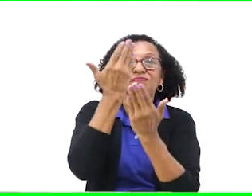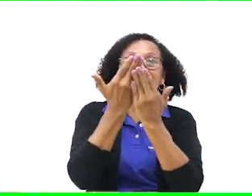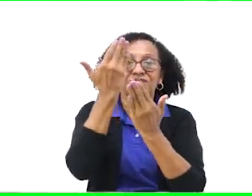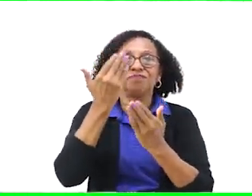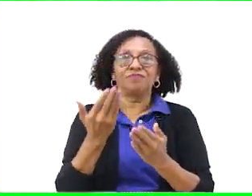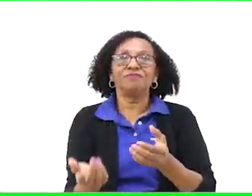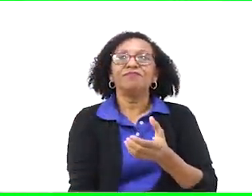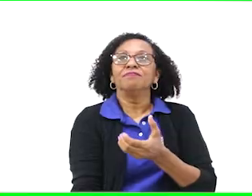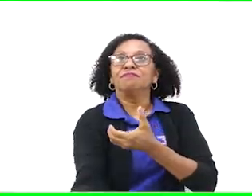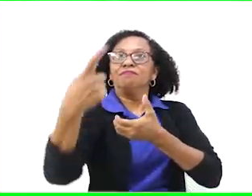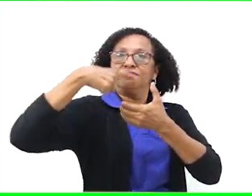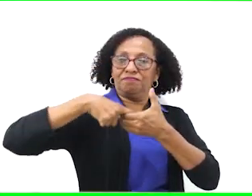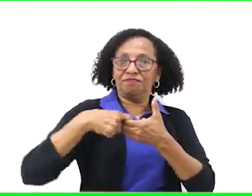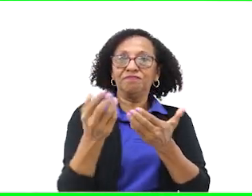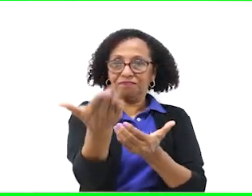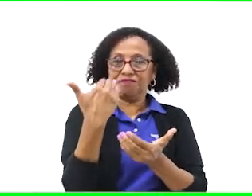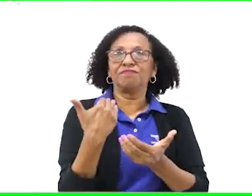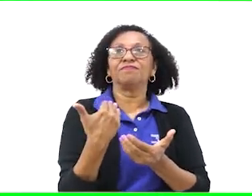transformadoras.